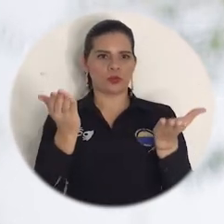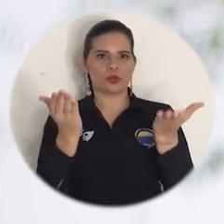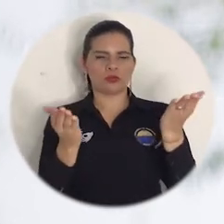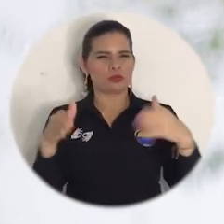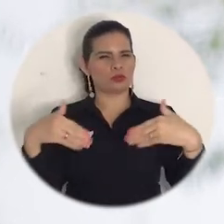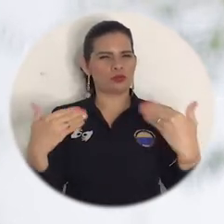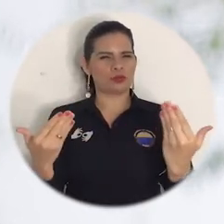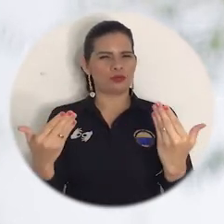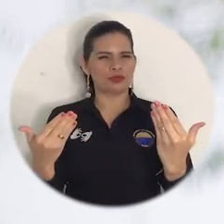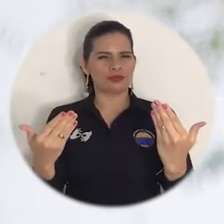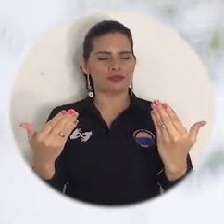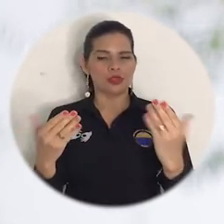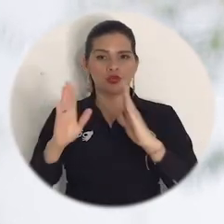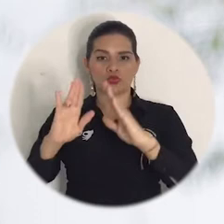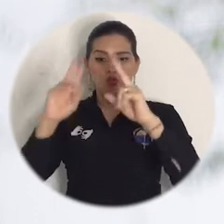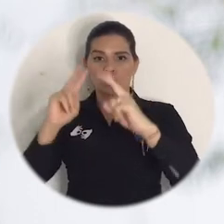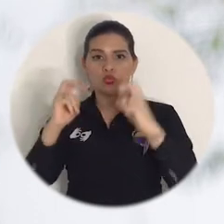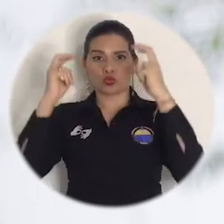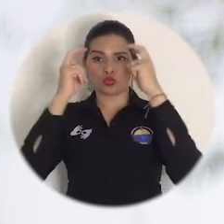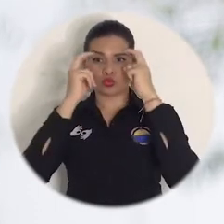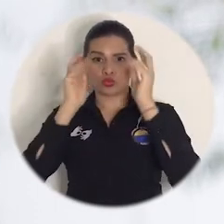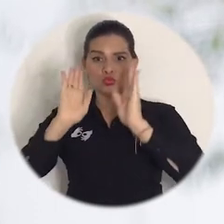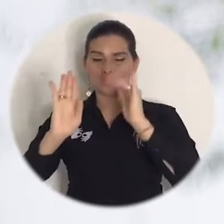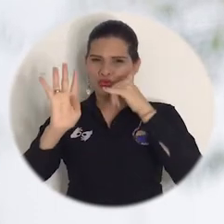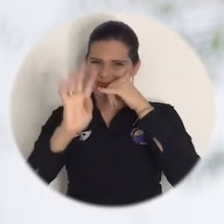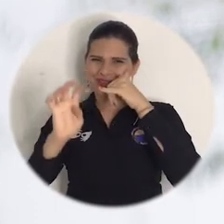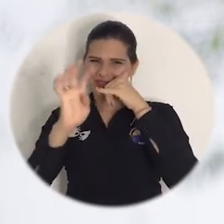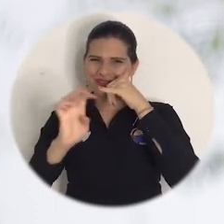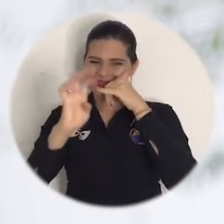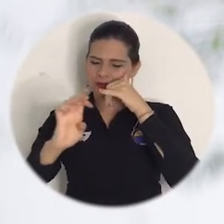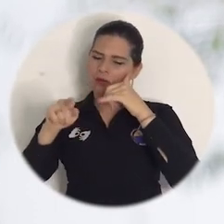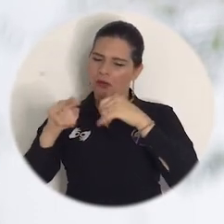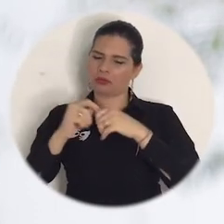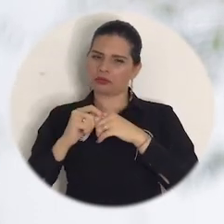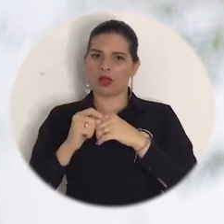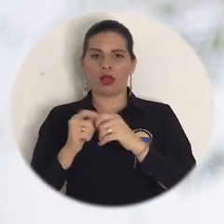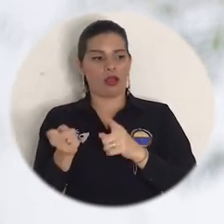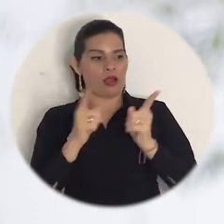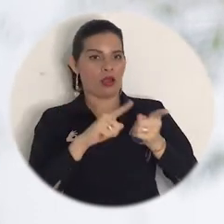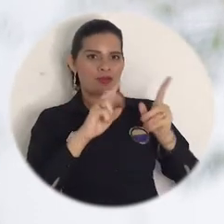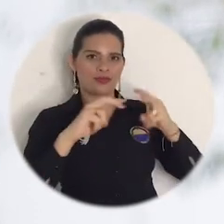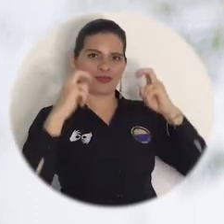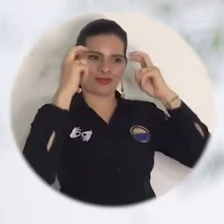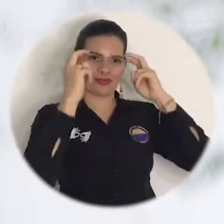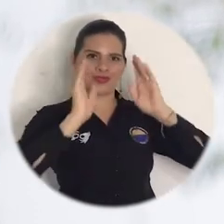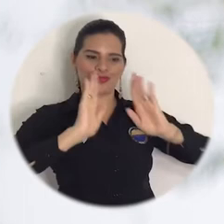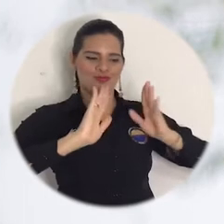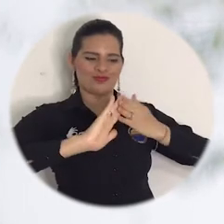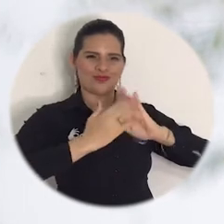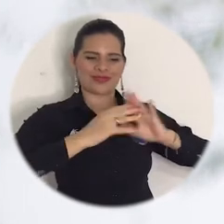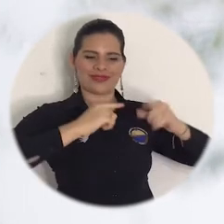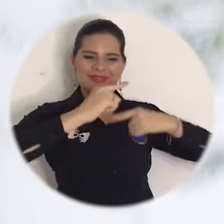hacer una comparación entre el conocimiento científico y el